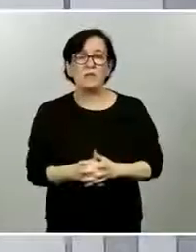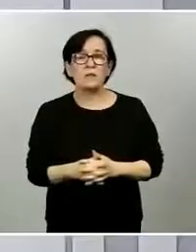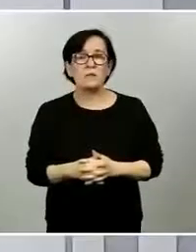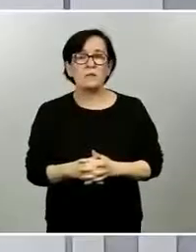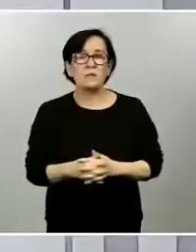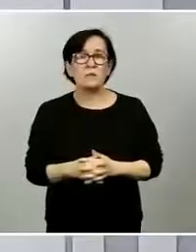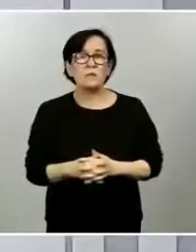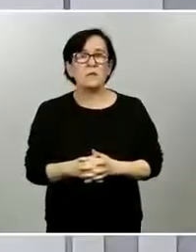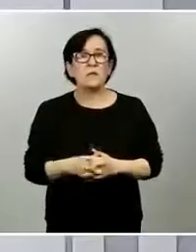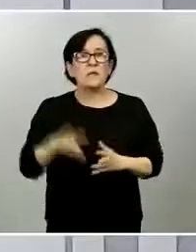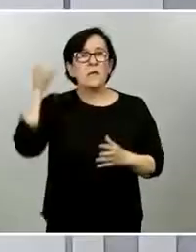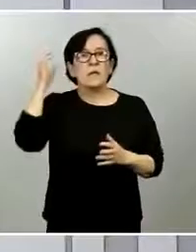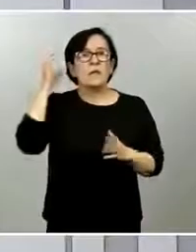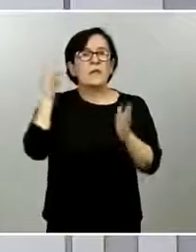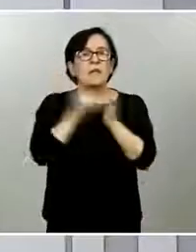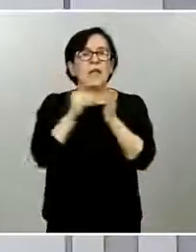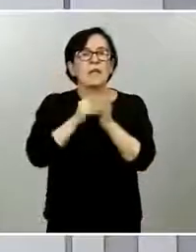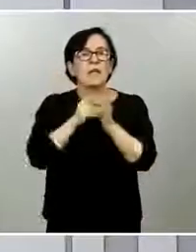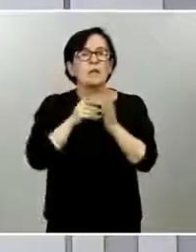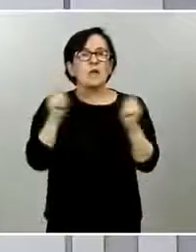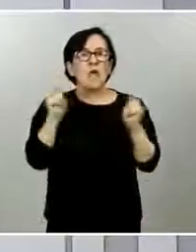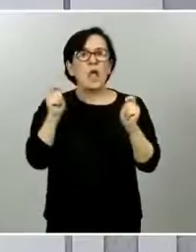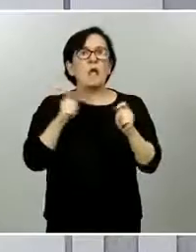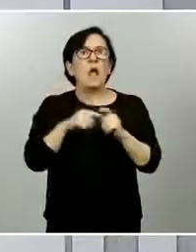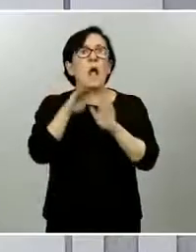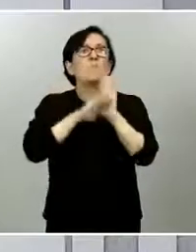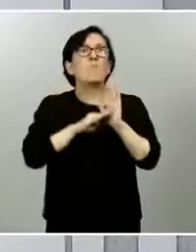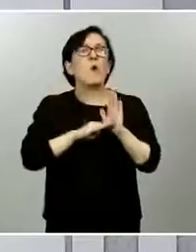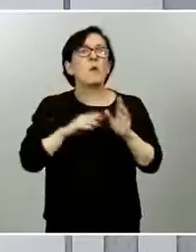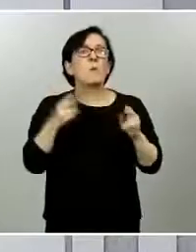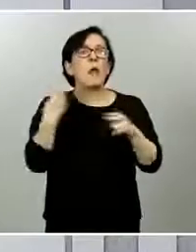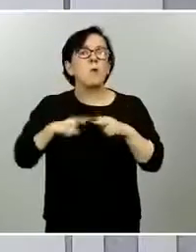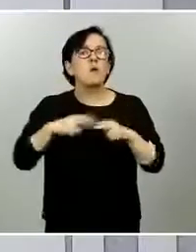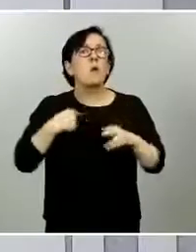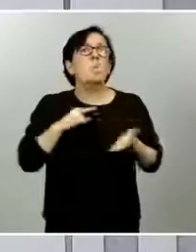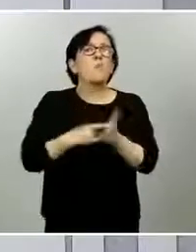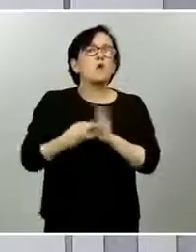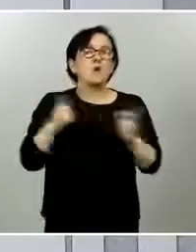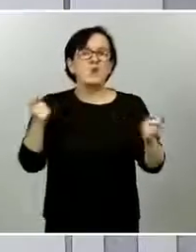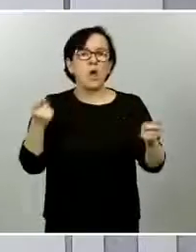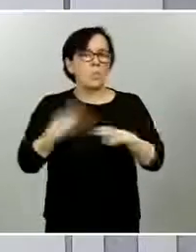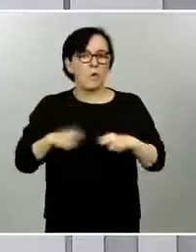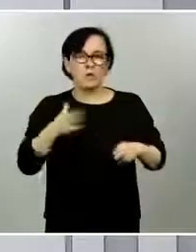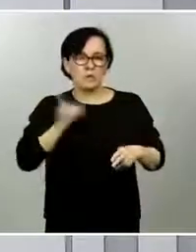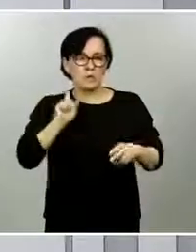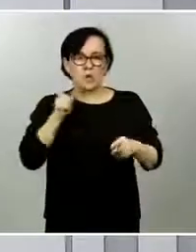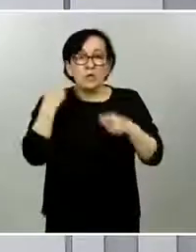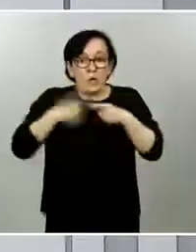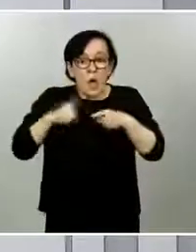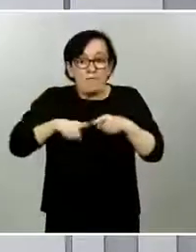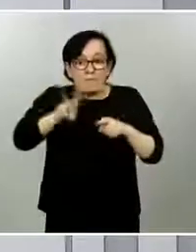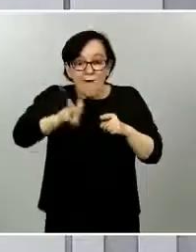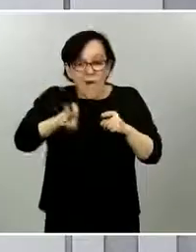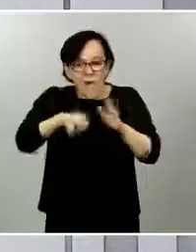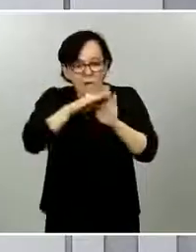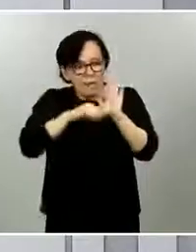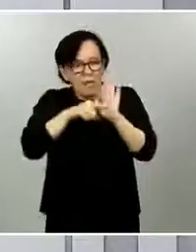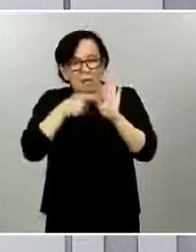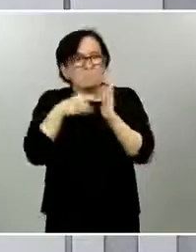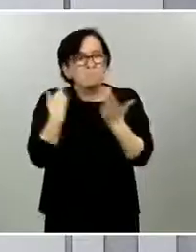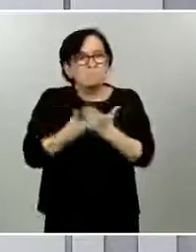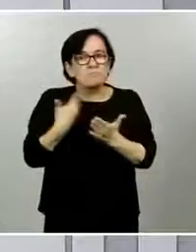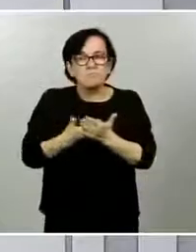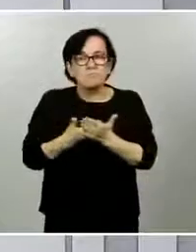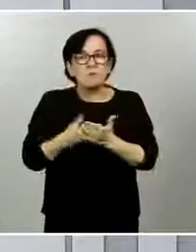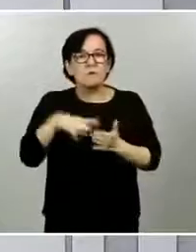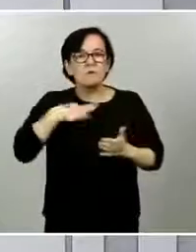Adolfo creo que lo he dicho en una de las respuestas que me ha formulado también alguno de tus compañeros el decreto de alarma no